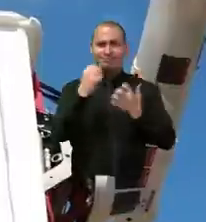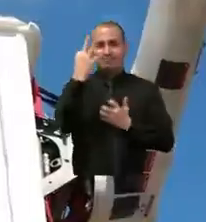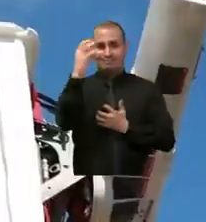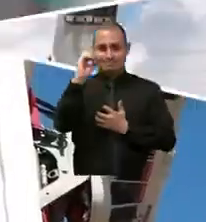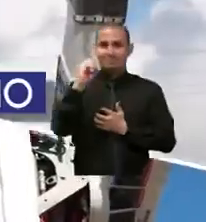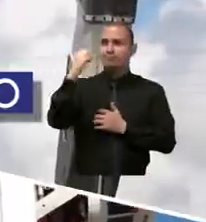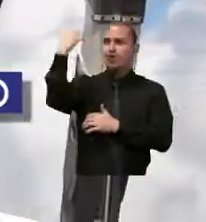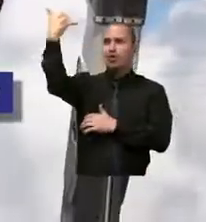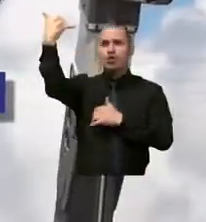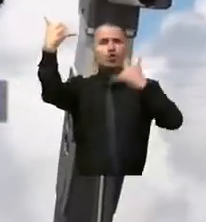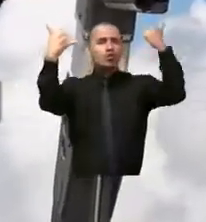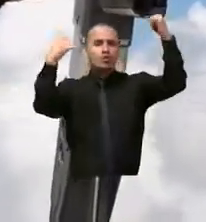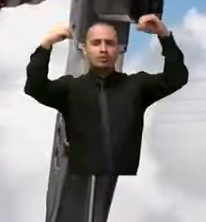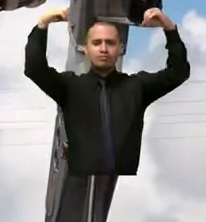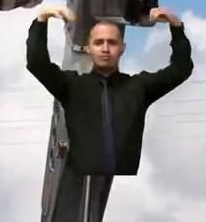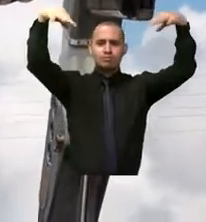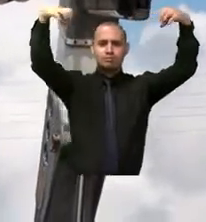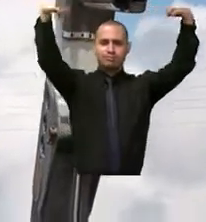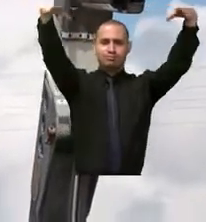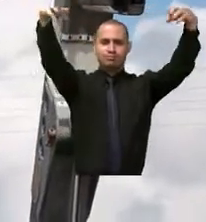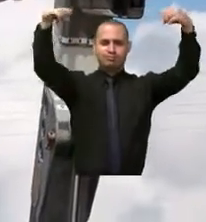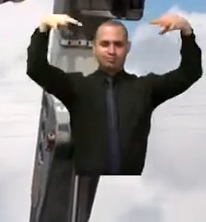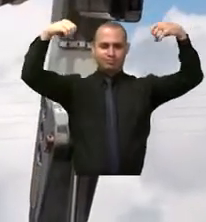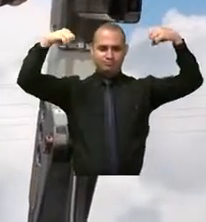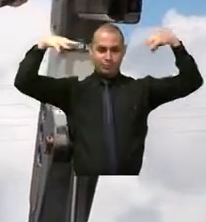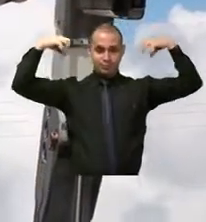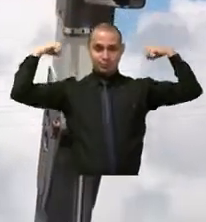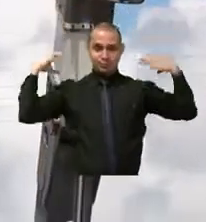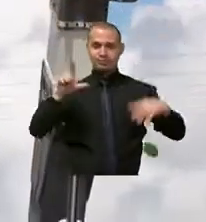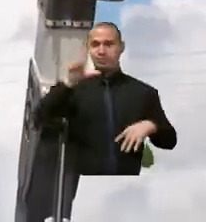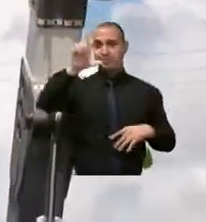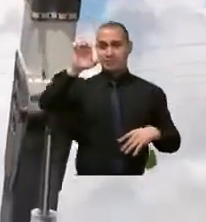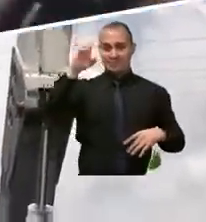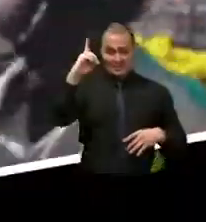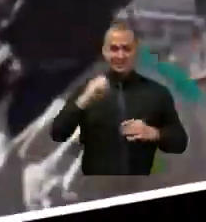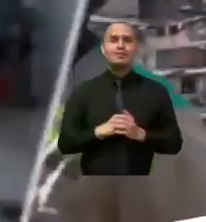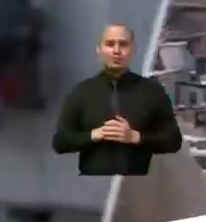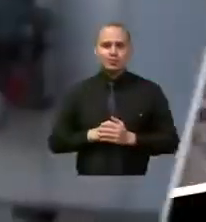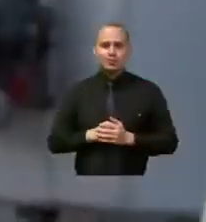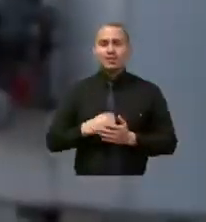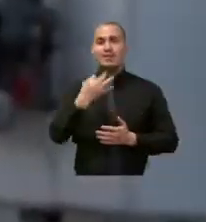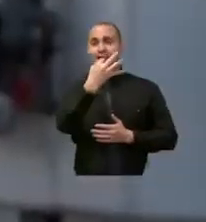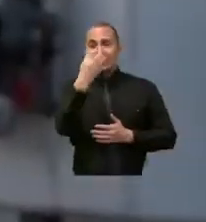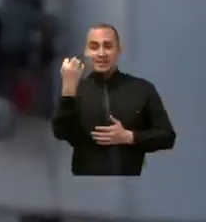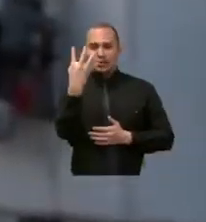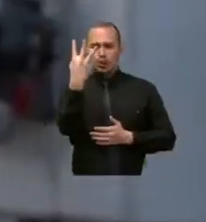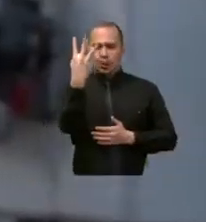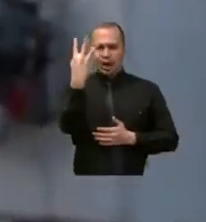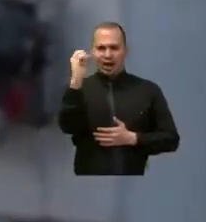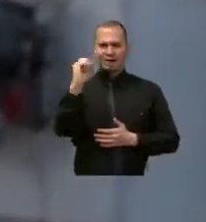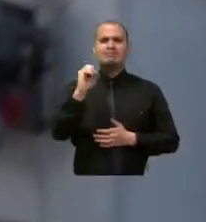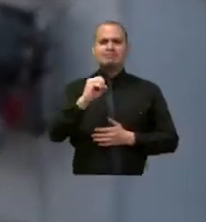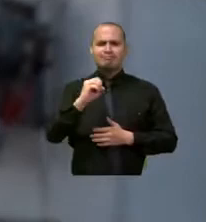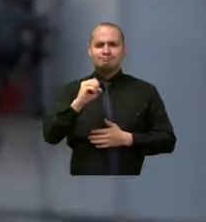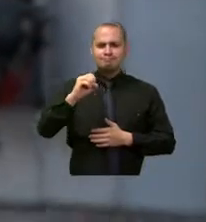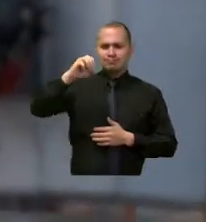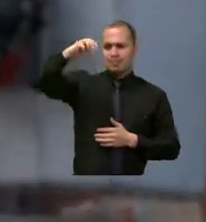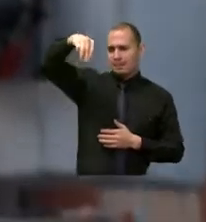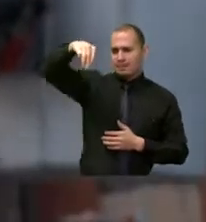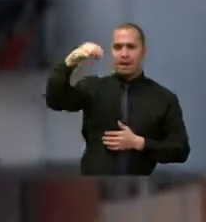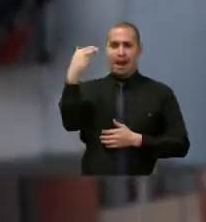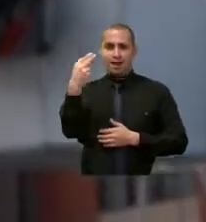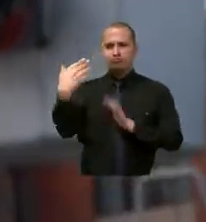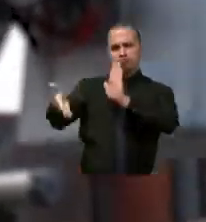LED nuevas, 22.081 luminarias LED de sodio y 340 reflectores MH